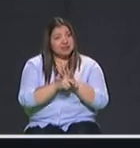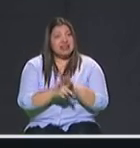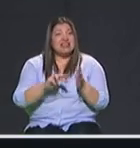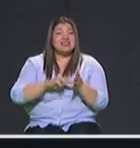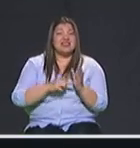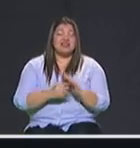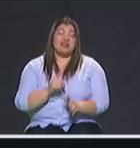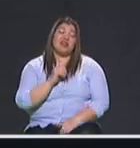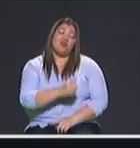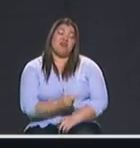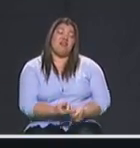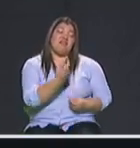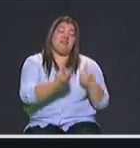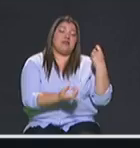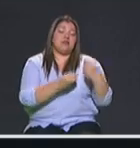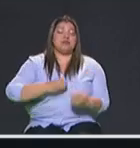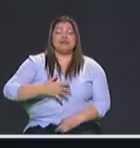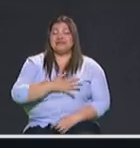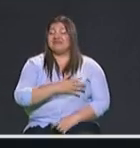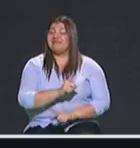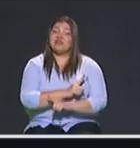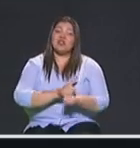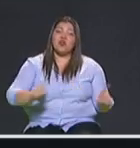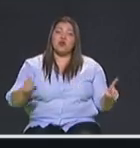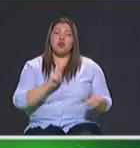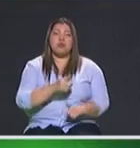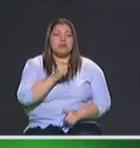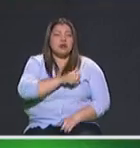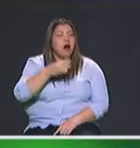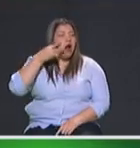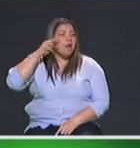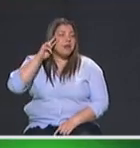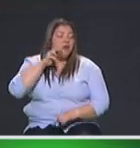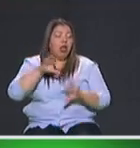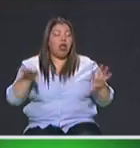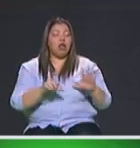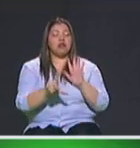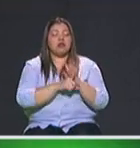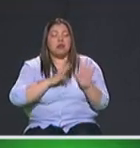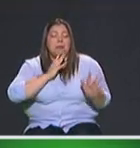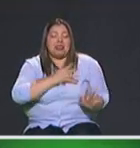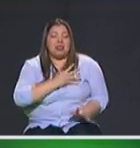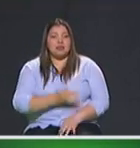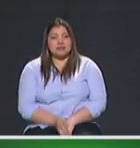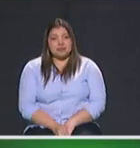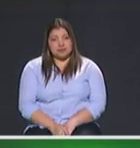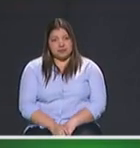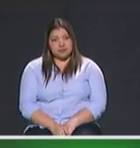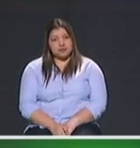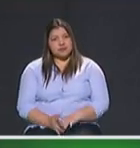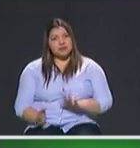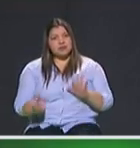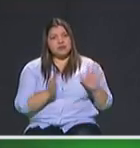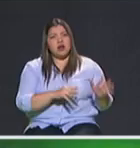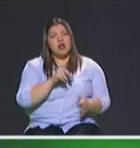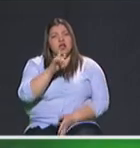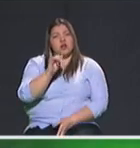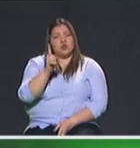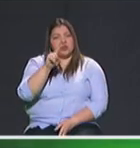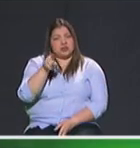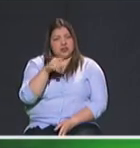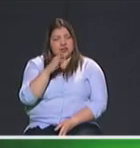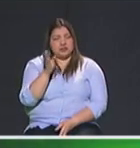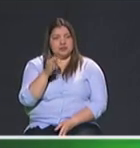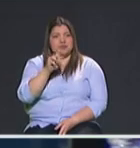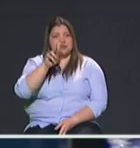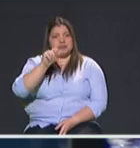de falta de oportunidades, es de unos bandidos que quieren estar en la ilegalidad. Candidato Juan David Valderrama, su plan específico y puntual